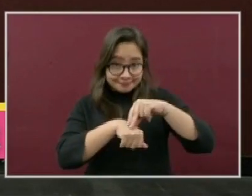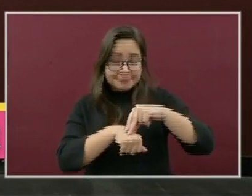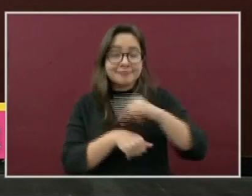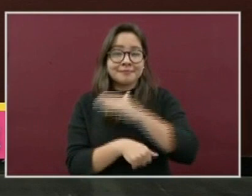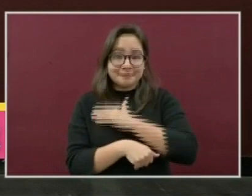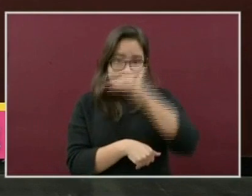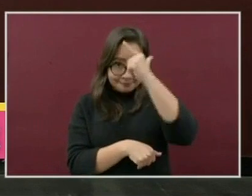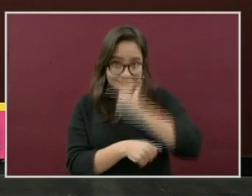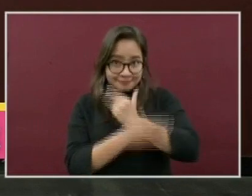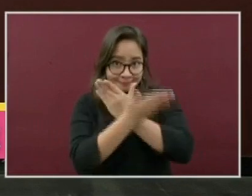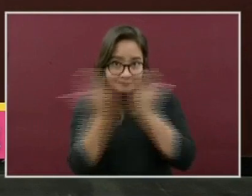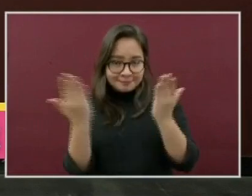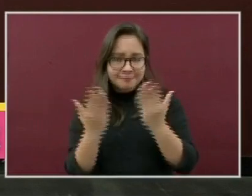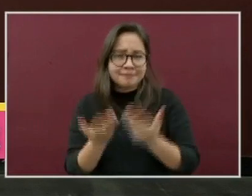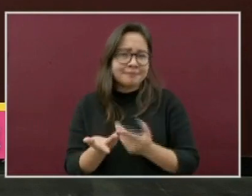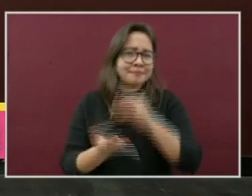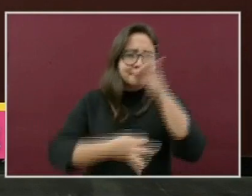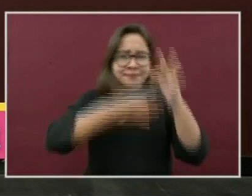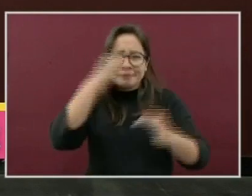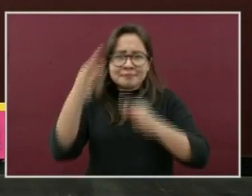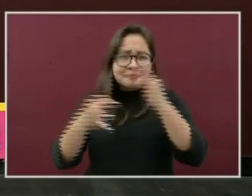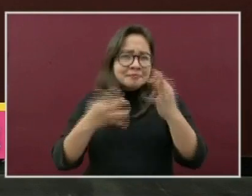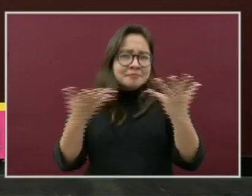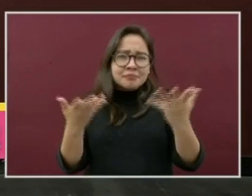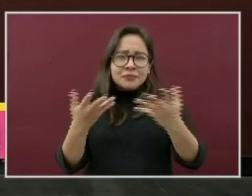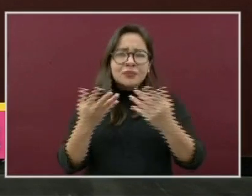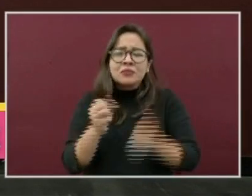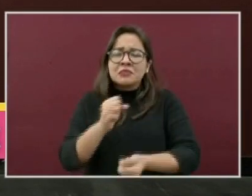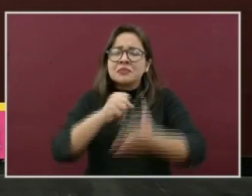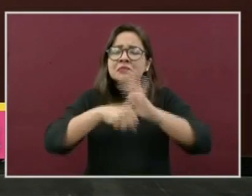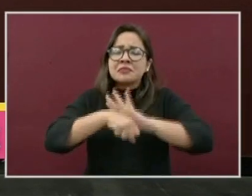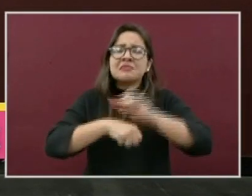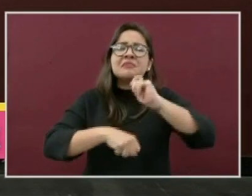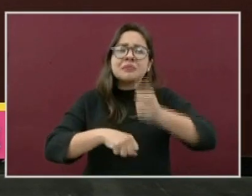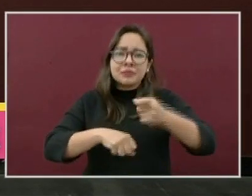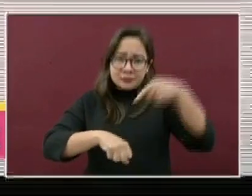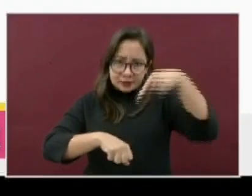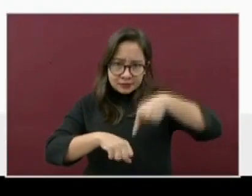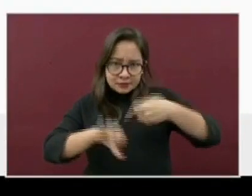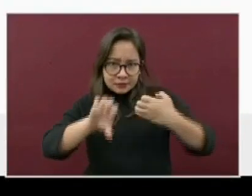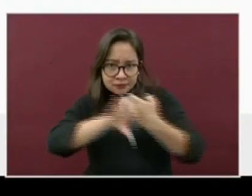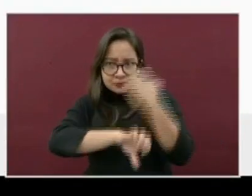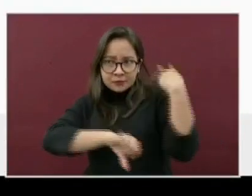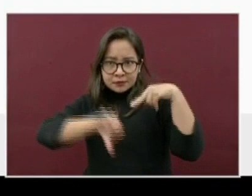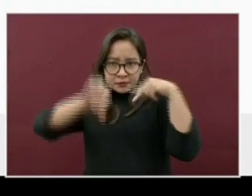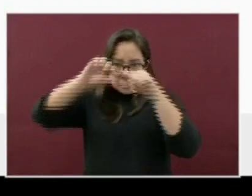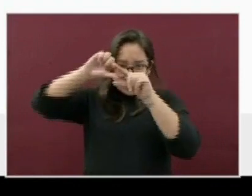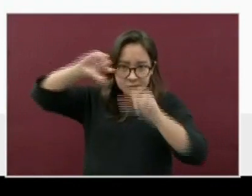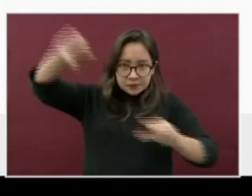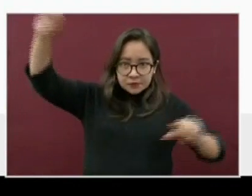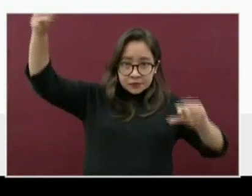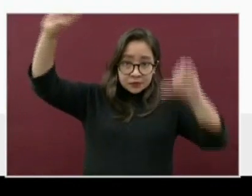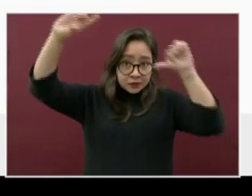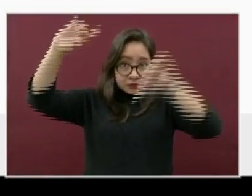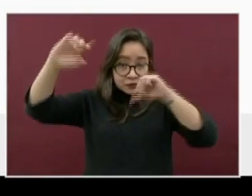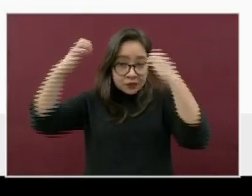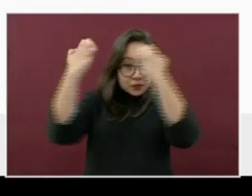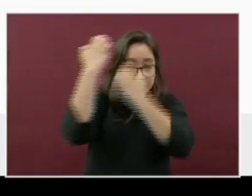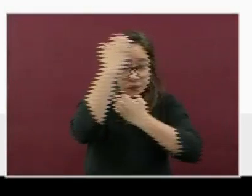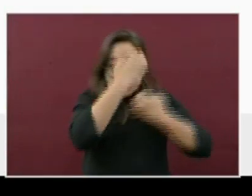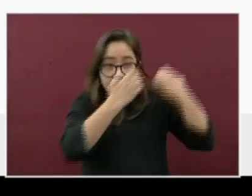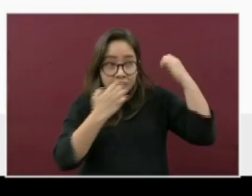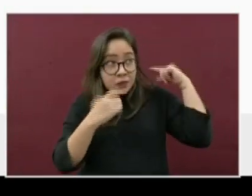noches. Les informo el comportamiento de la pandemia por SARS-CoV-2 en el estado. Hasta el día de hoy se han atendido y estudiado